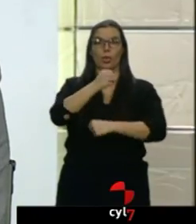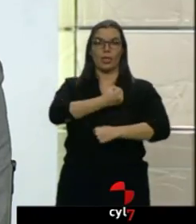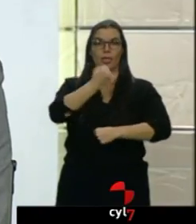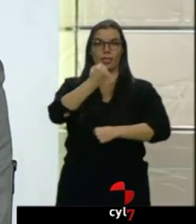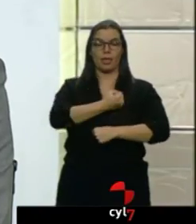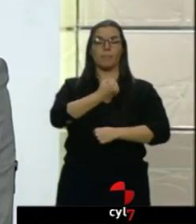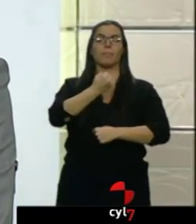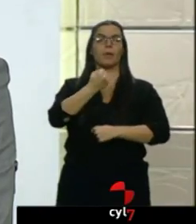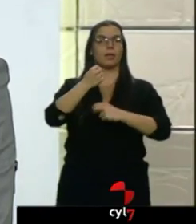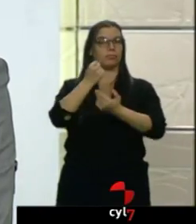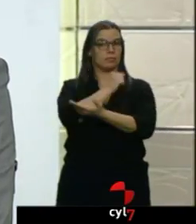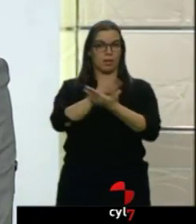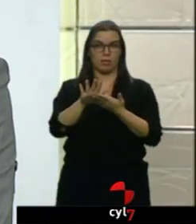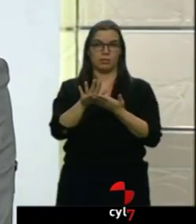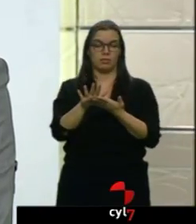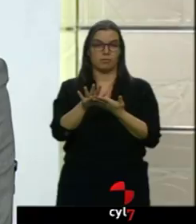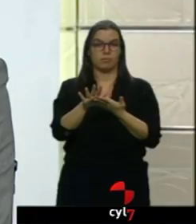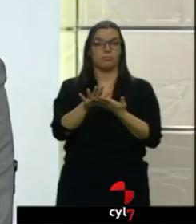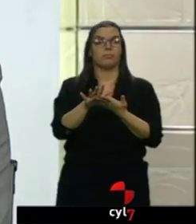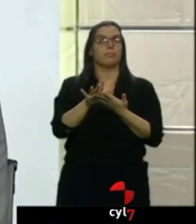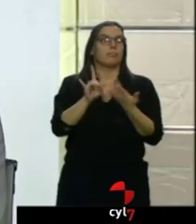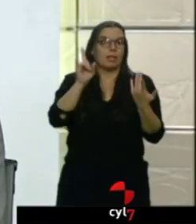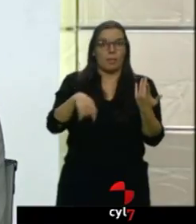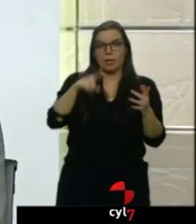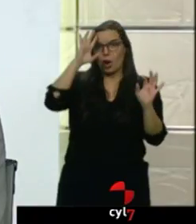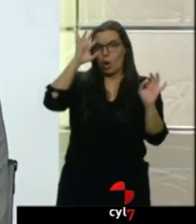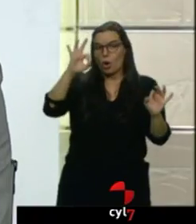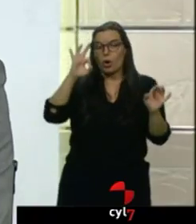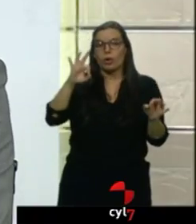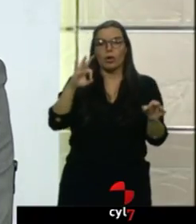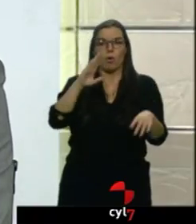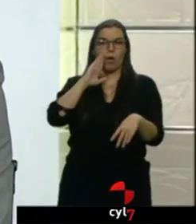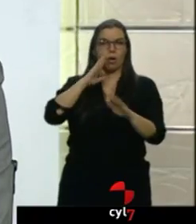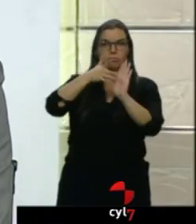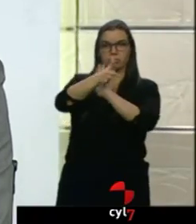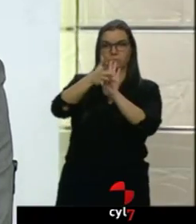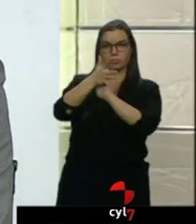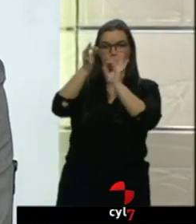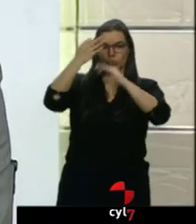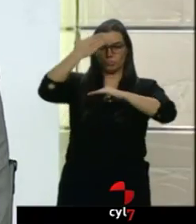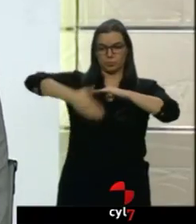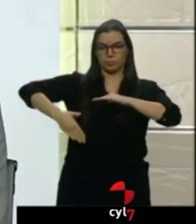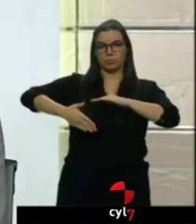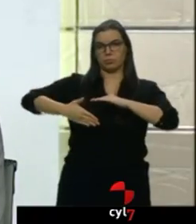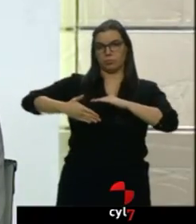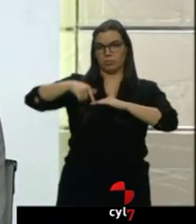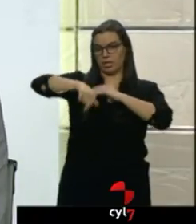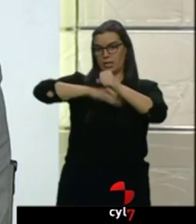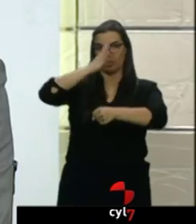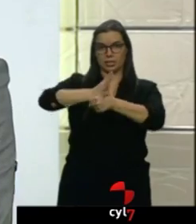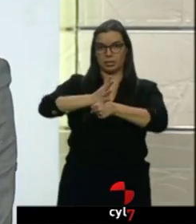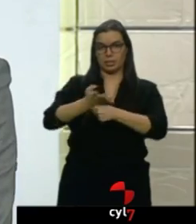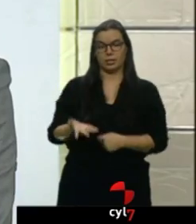Y igual suerte correrán, lógicamente, aquellas que, como dije, vencen en la presente legislatura.